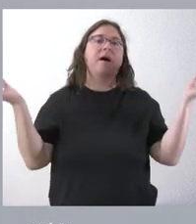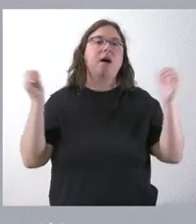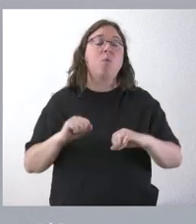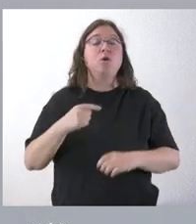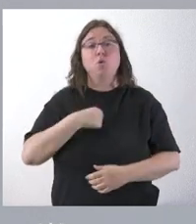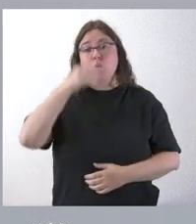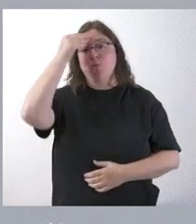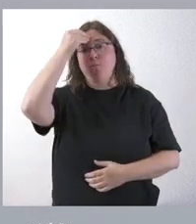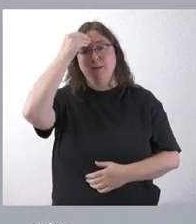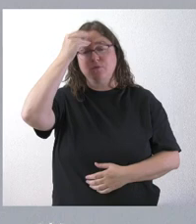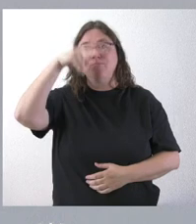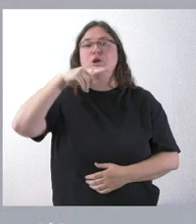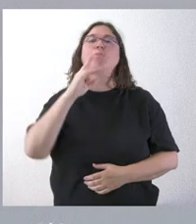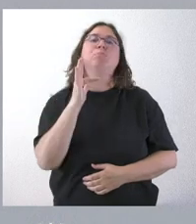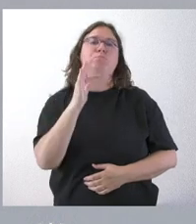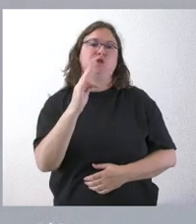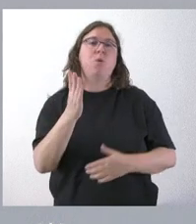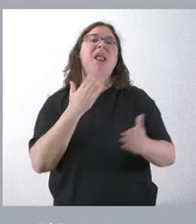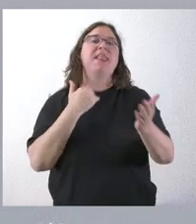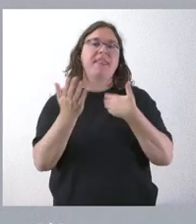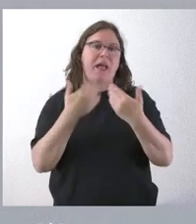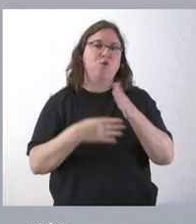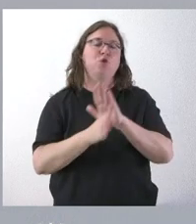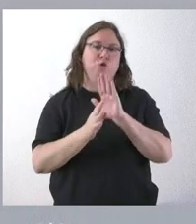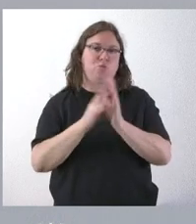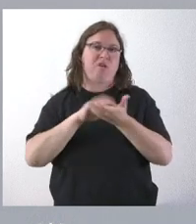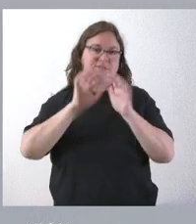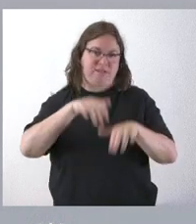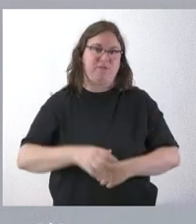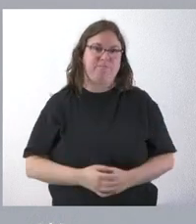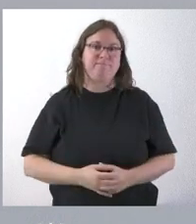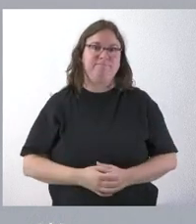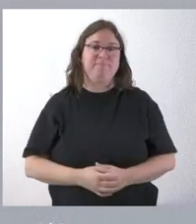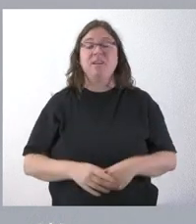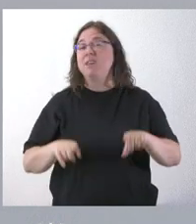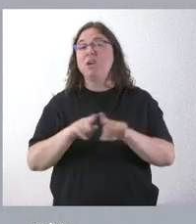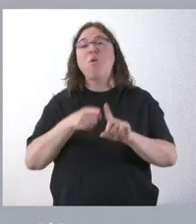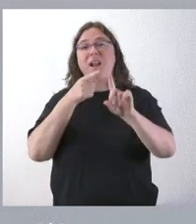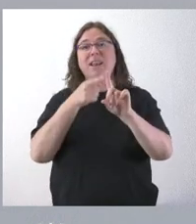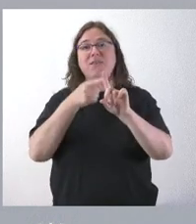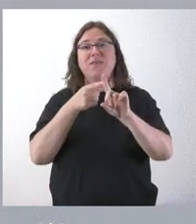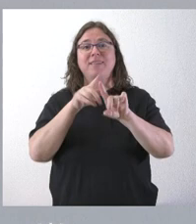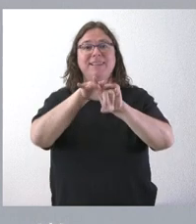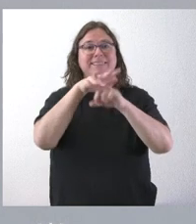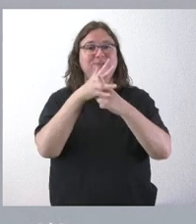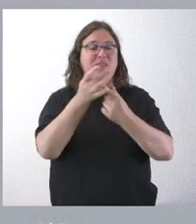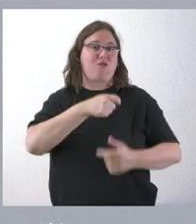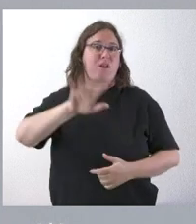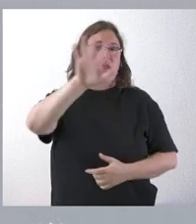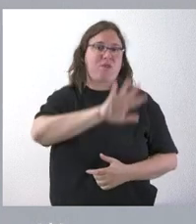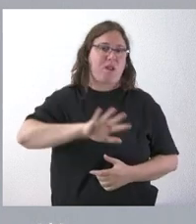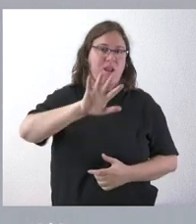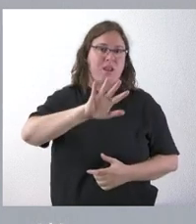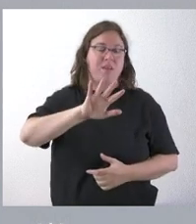positivo que este diálogo lo mantuviéramos en Castilla y León también como referencia dentro del contexto nacional en el